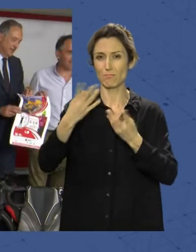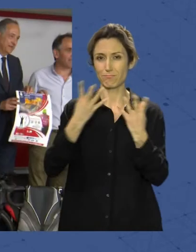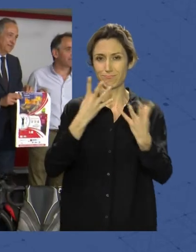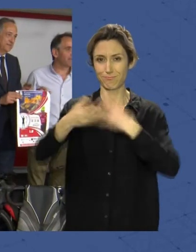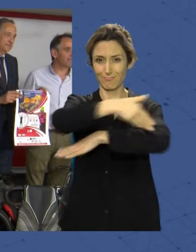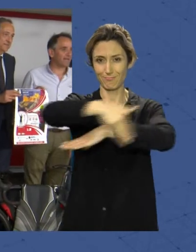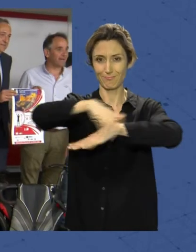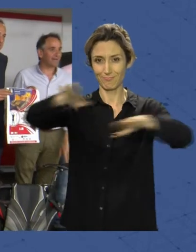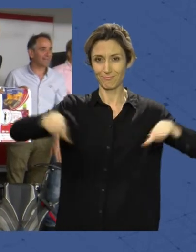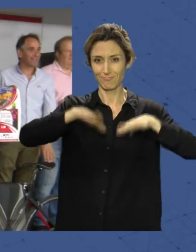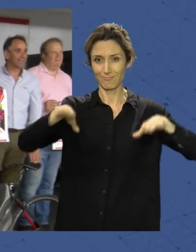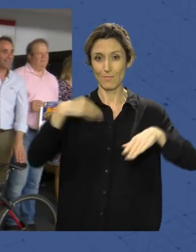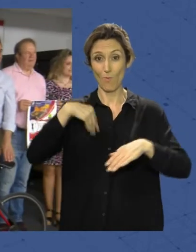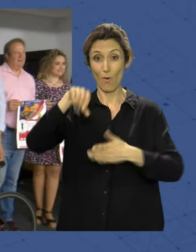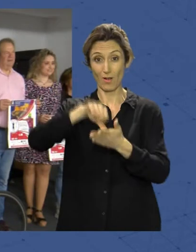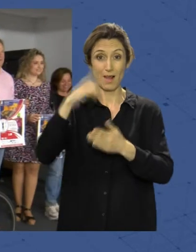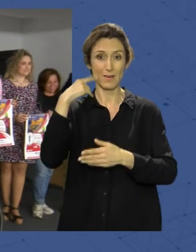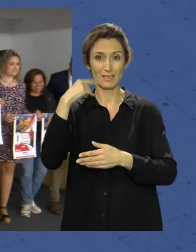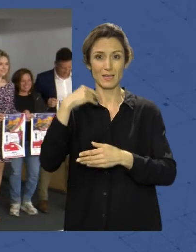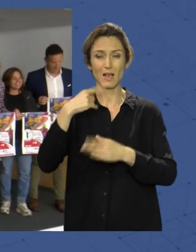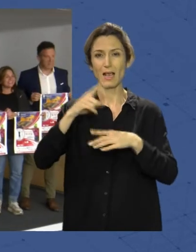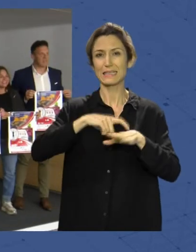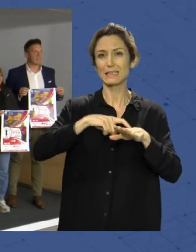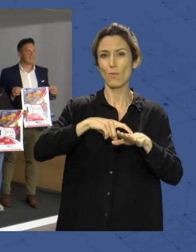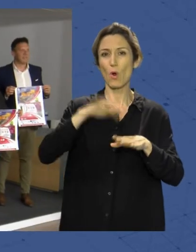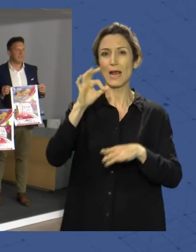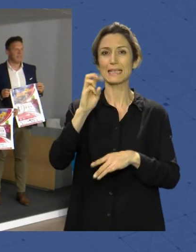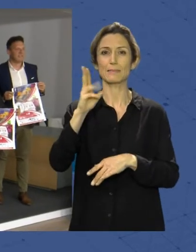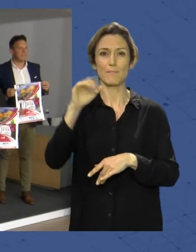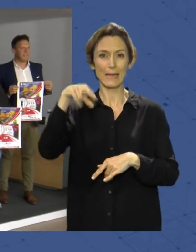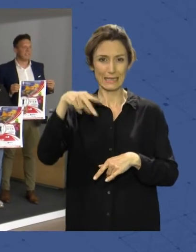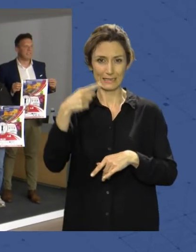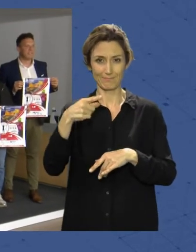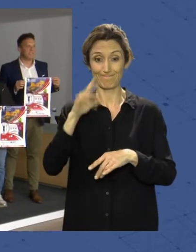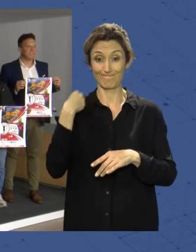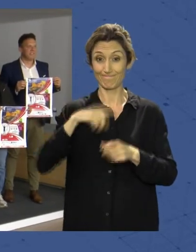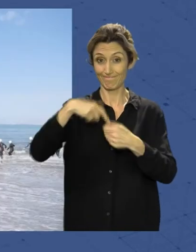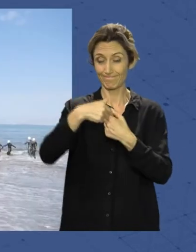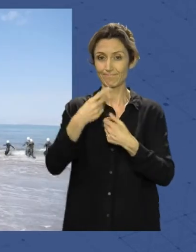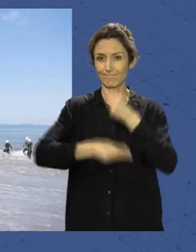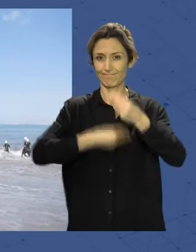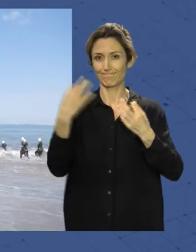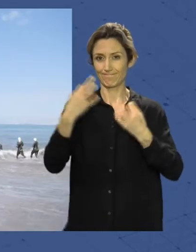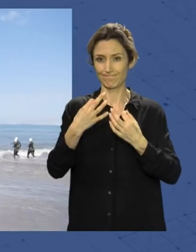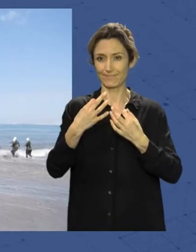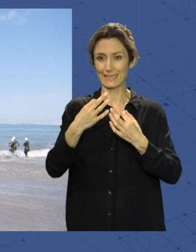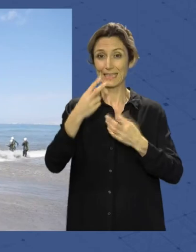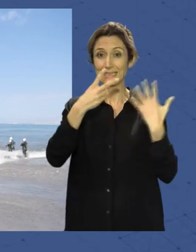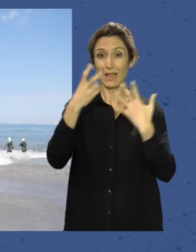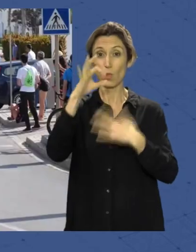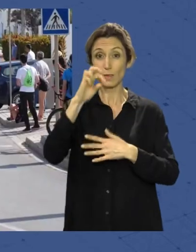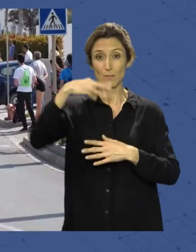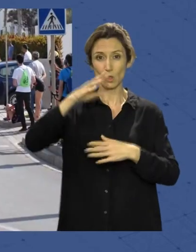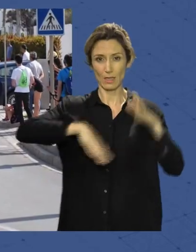de la capital almeriense en modalidad sprint. Es decir, los participantes se van a enfrentar a 750 metros de